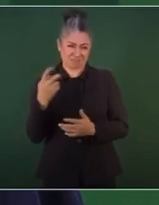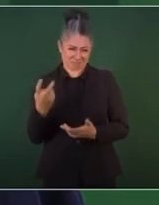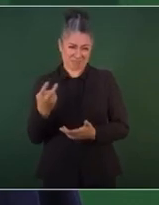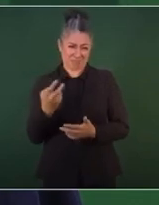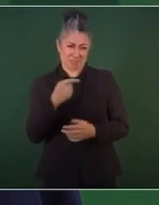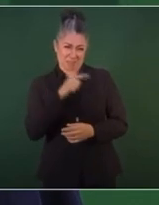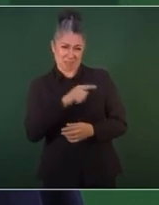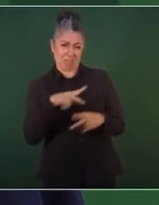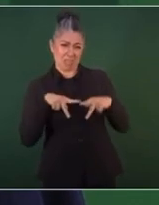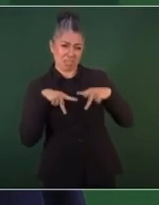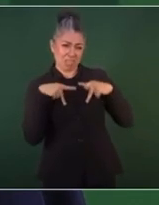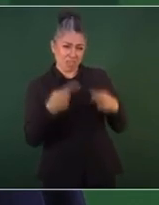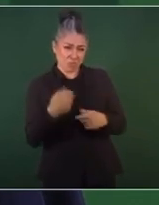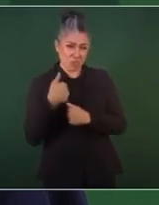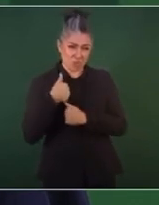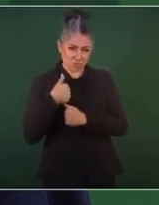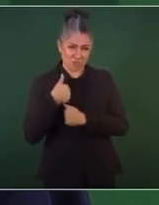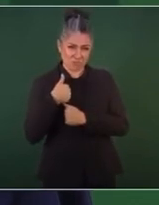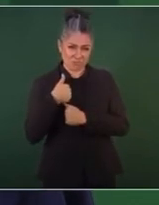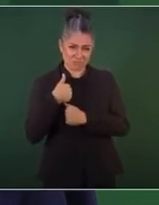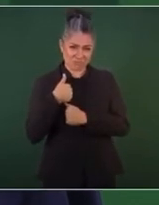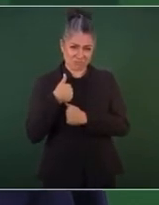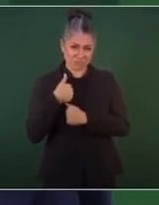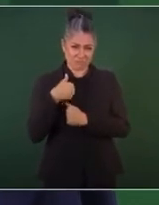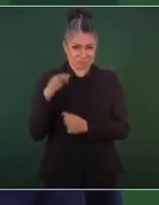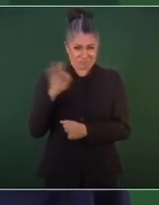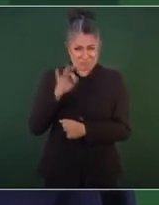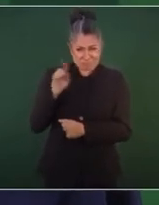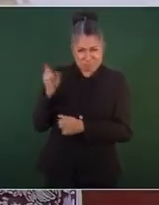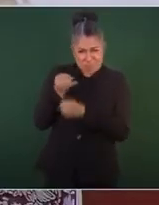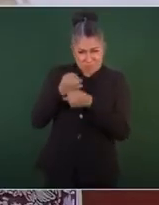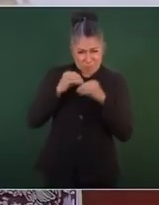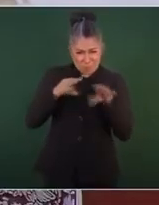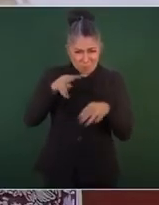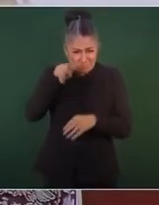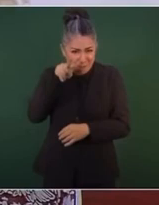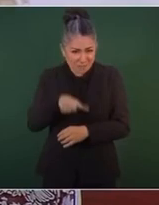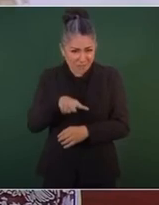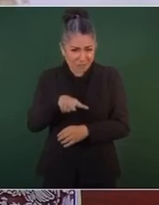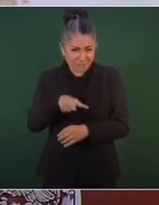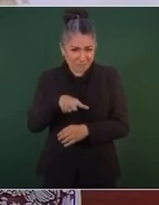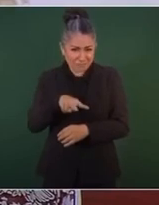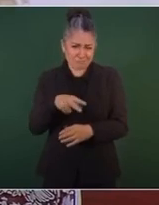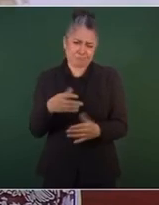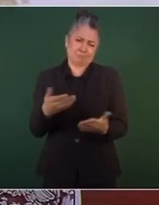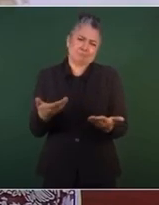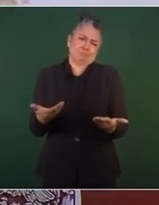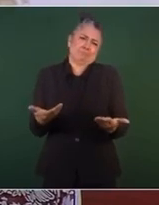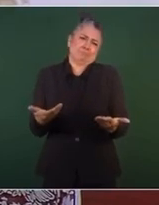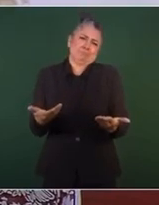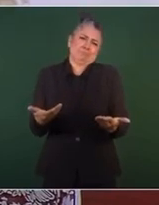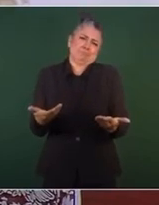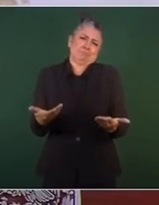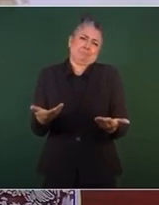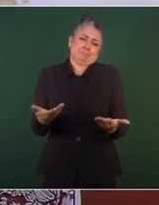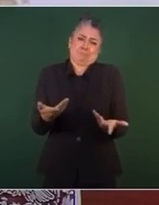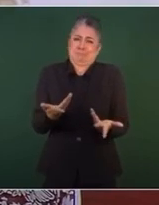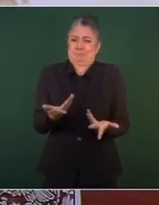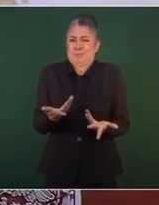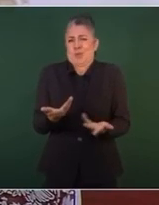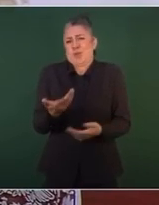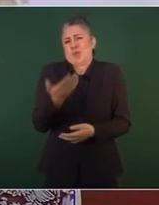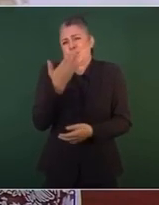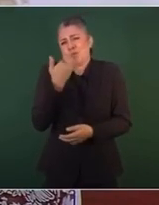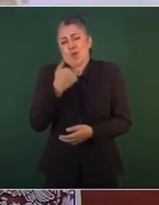Si fuese cierto lo que ellos sostienen, no estarían dos